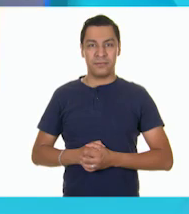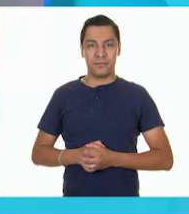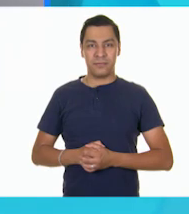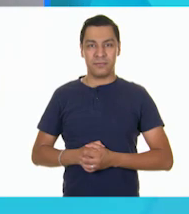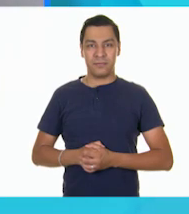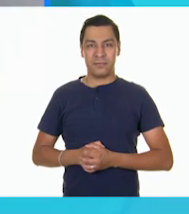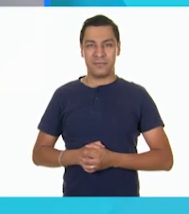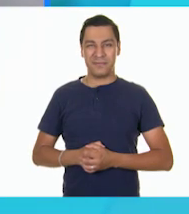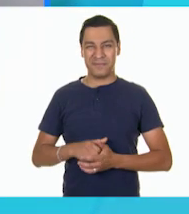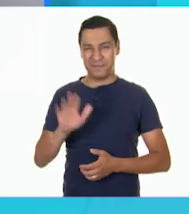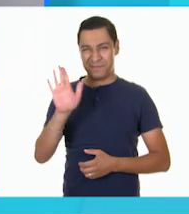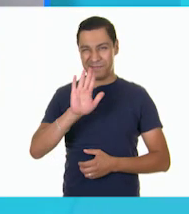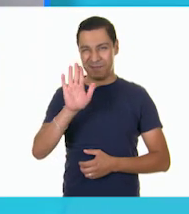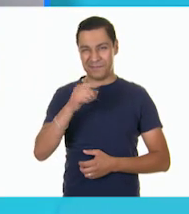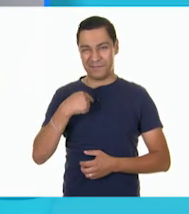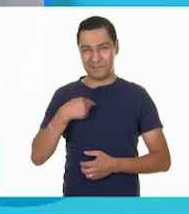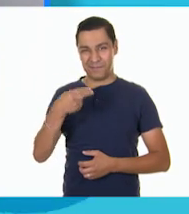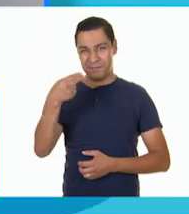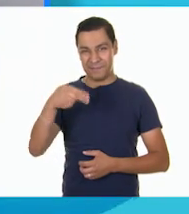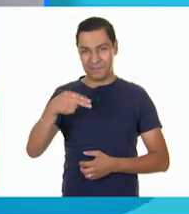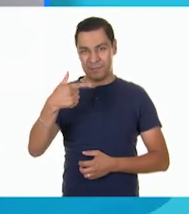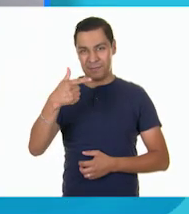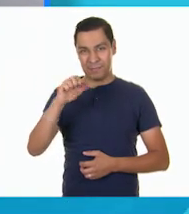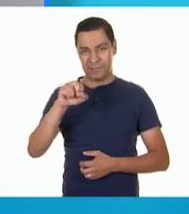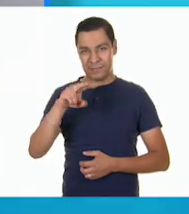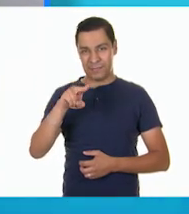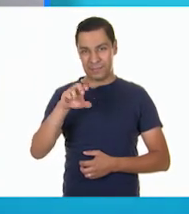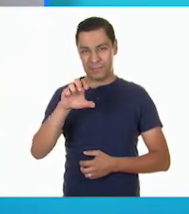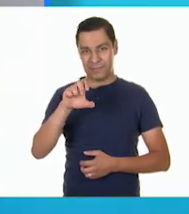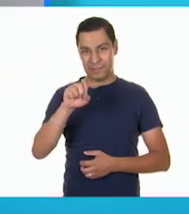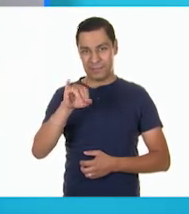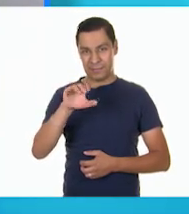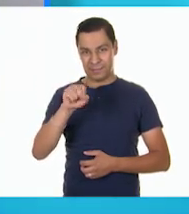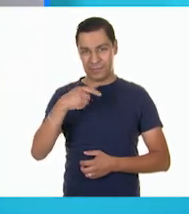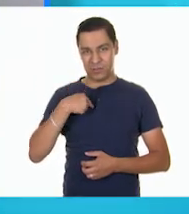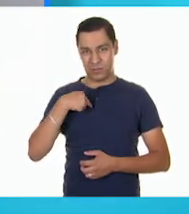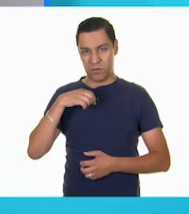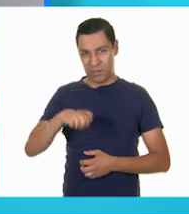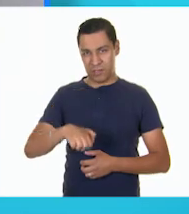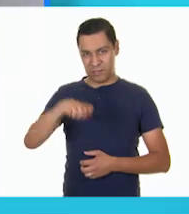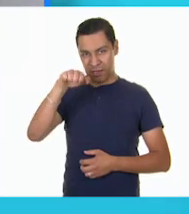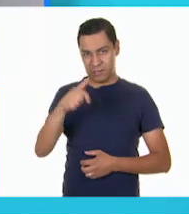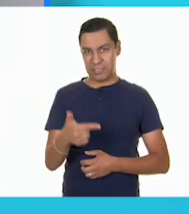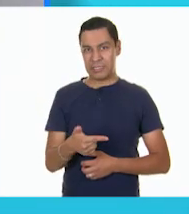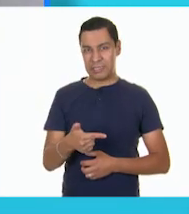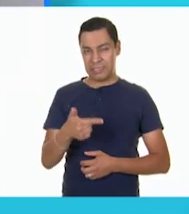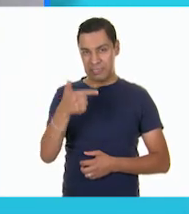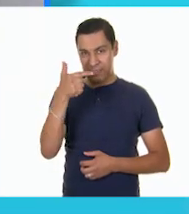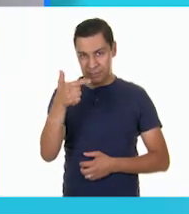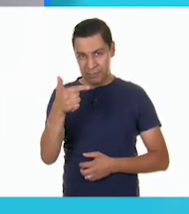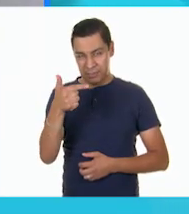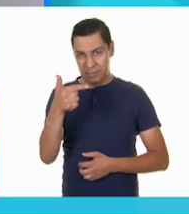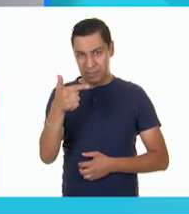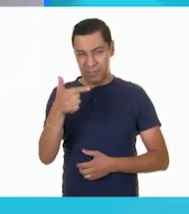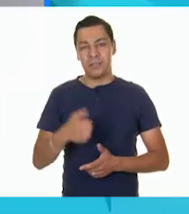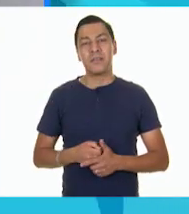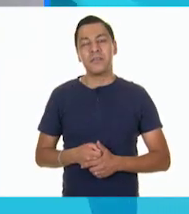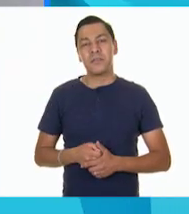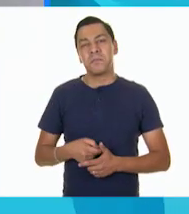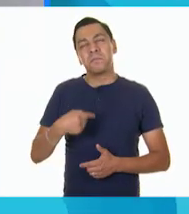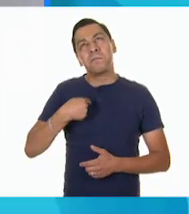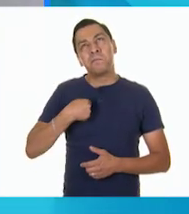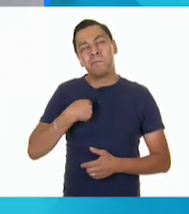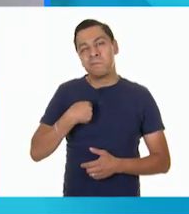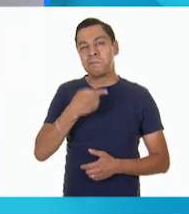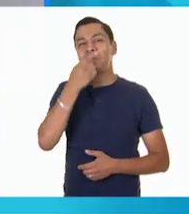Hola, mi nombre es Génesis. Tengo 7 años de edad. Soy de Monterrey, Neolía. Quería